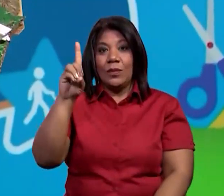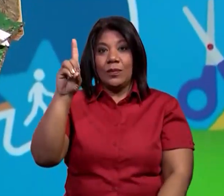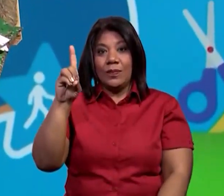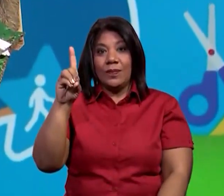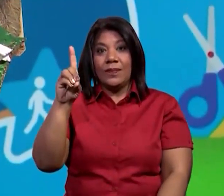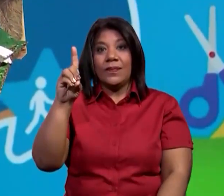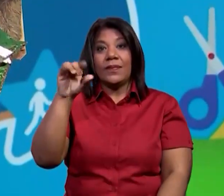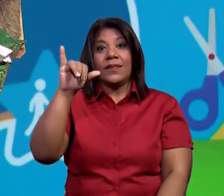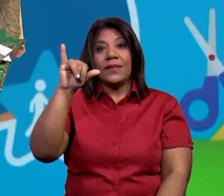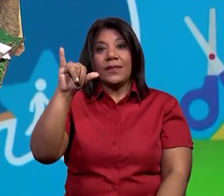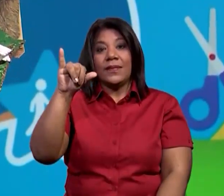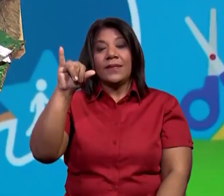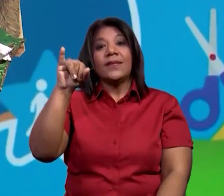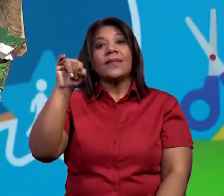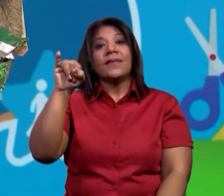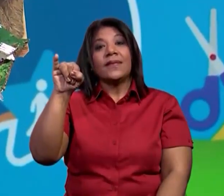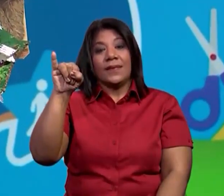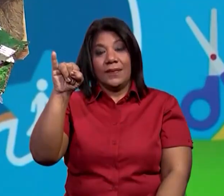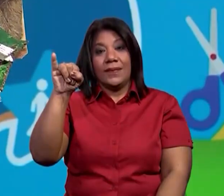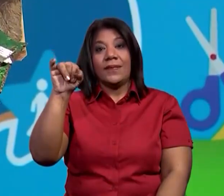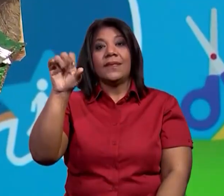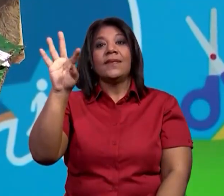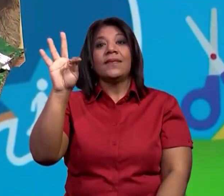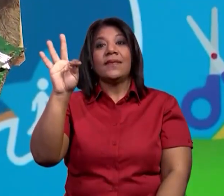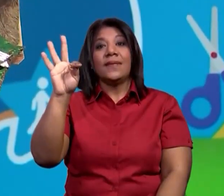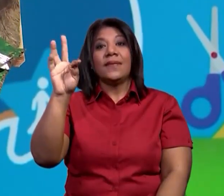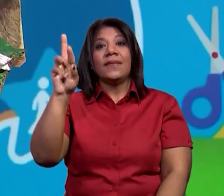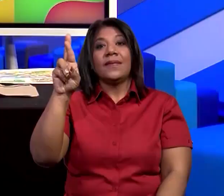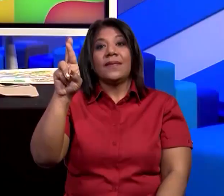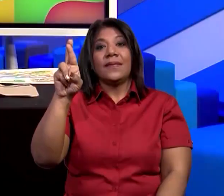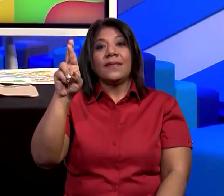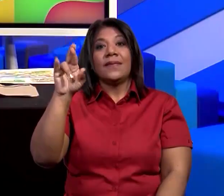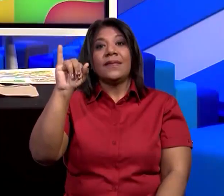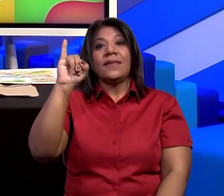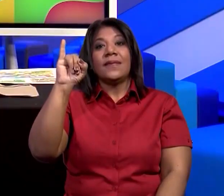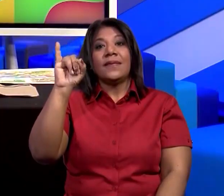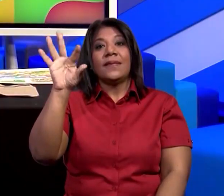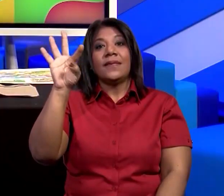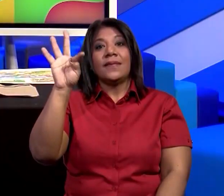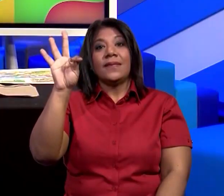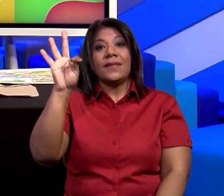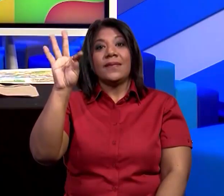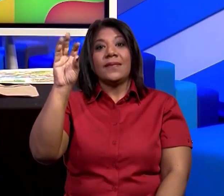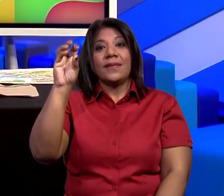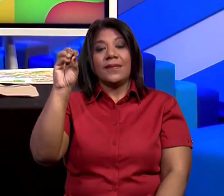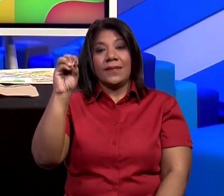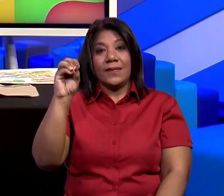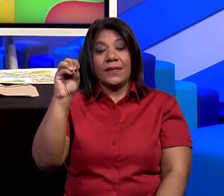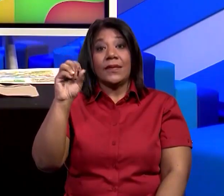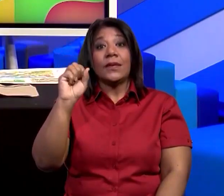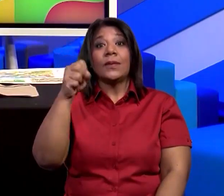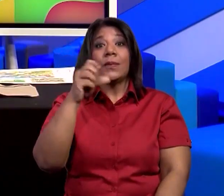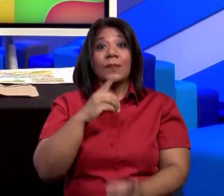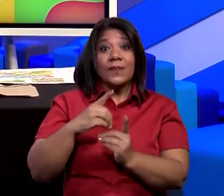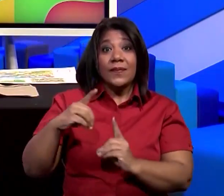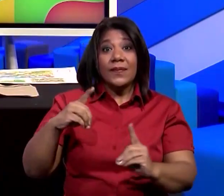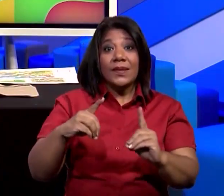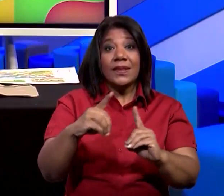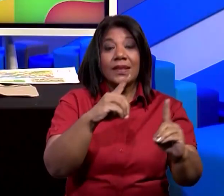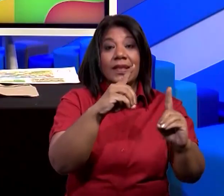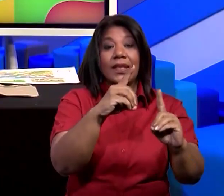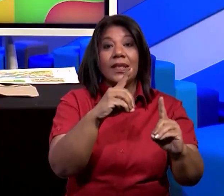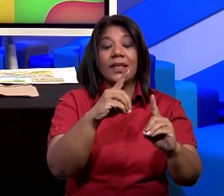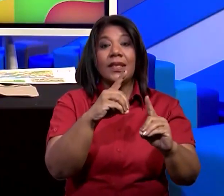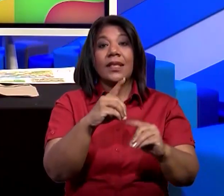Con cada uno de los corregimientos. Porque en la clase de tercer grado estamos